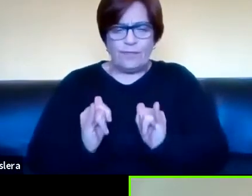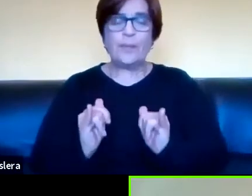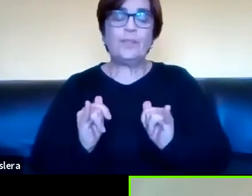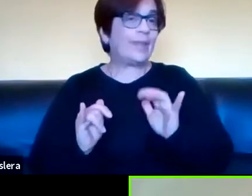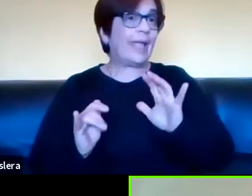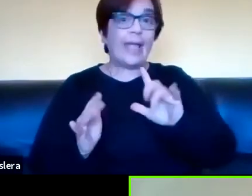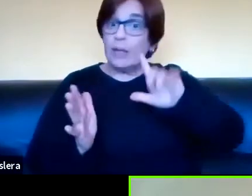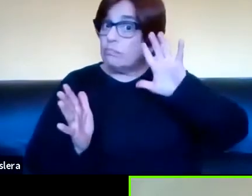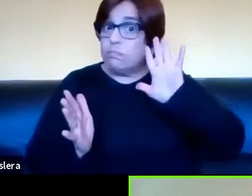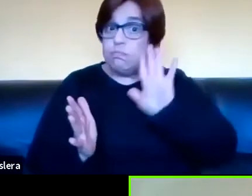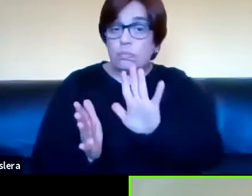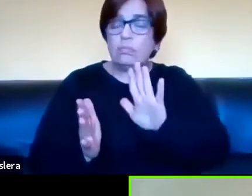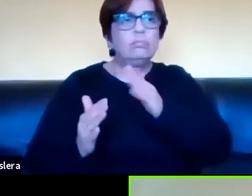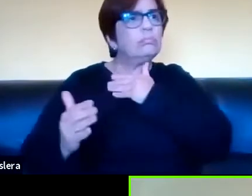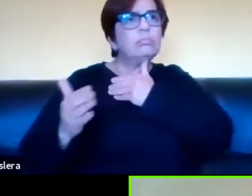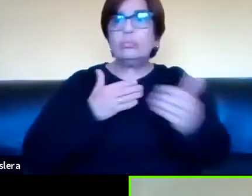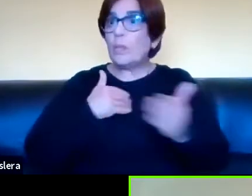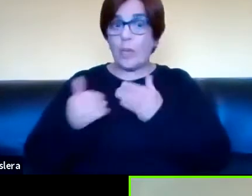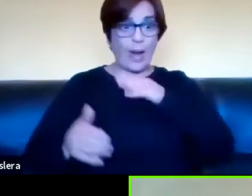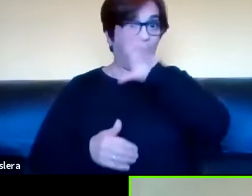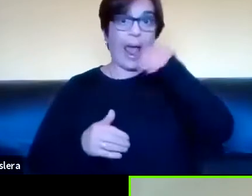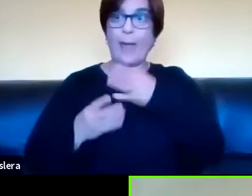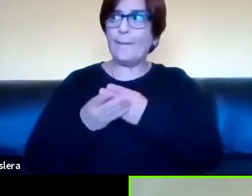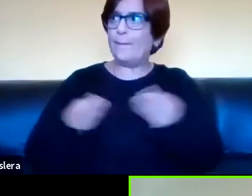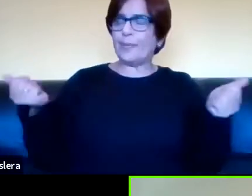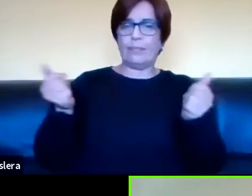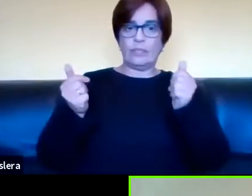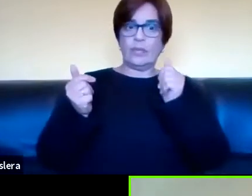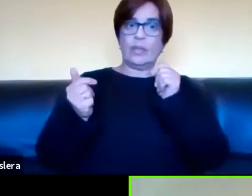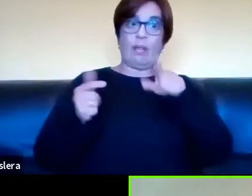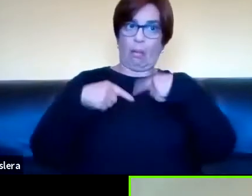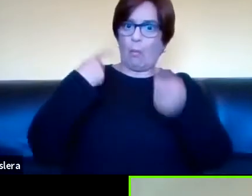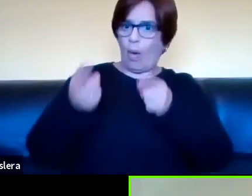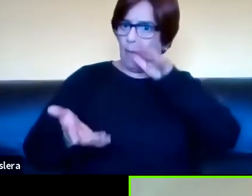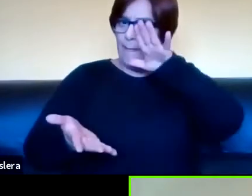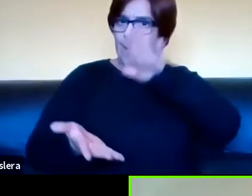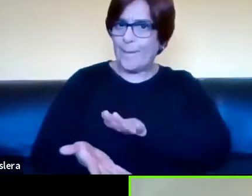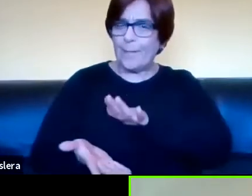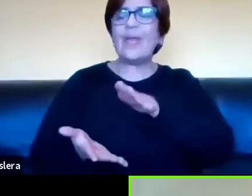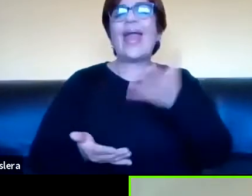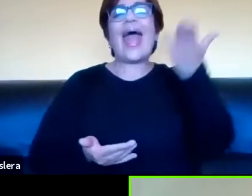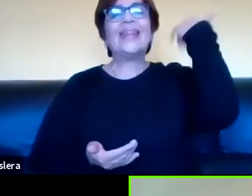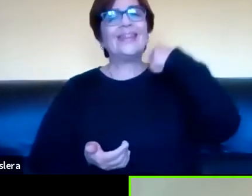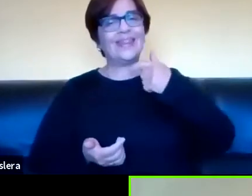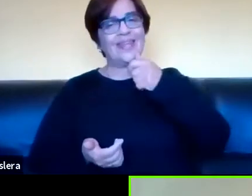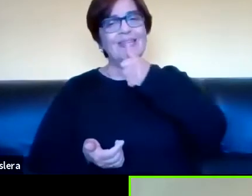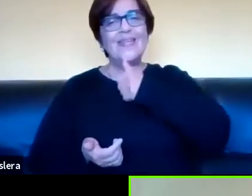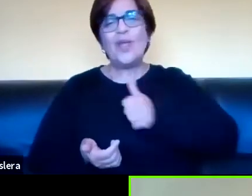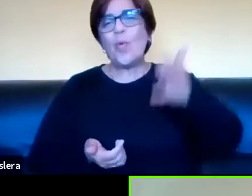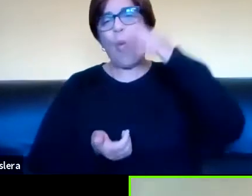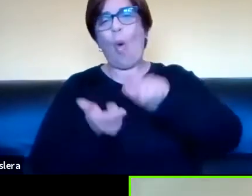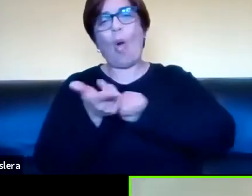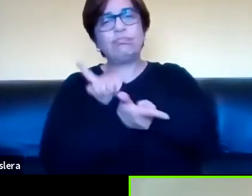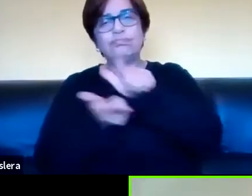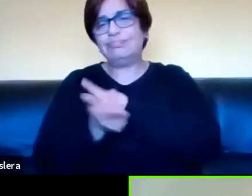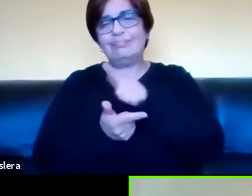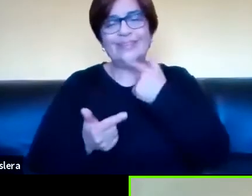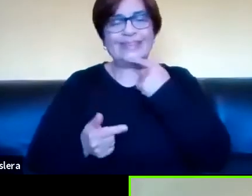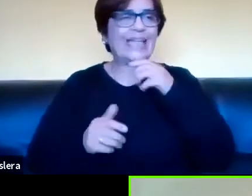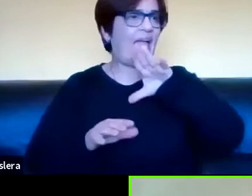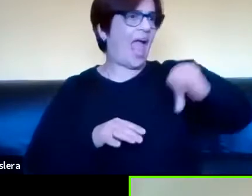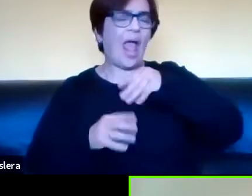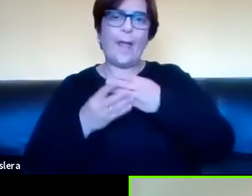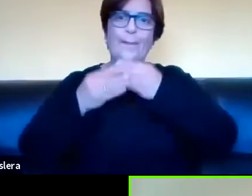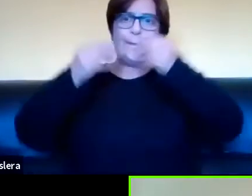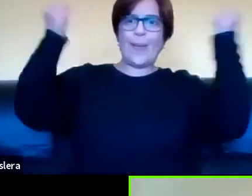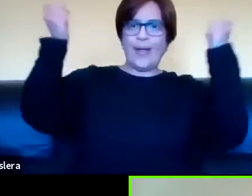fijado más allá del momento de su enunciación. Los viejos latinos decían, lo que se dice vuela, lo que